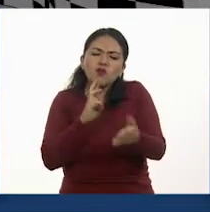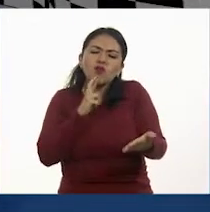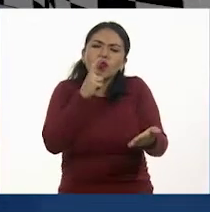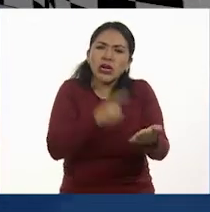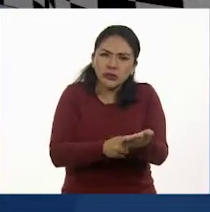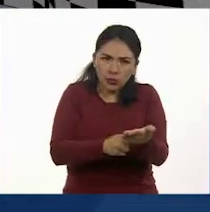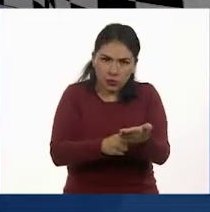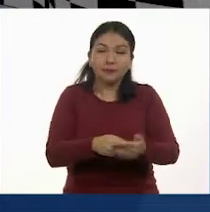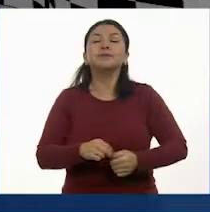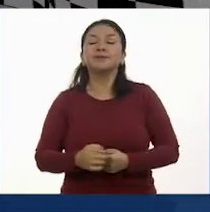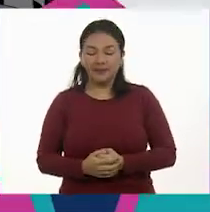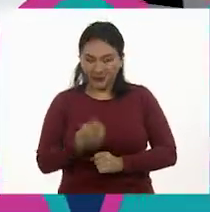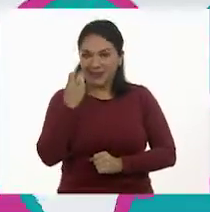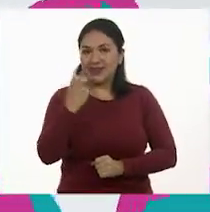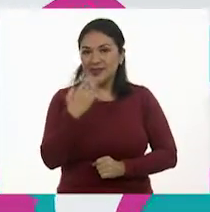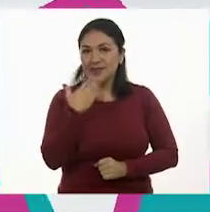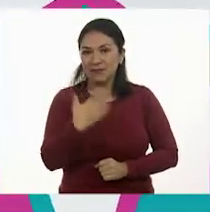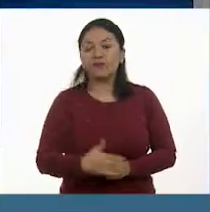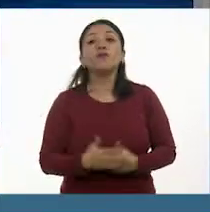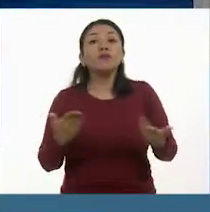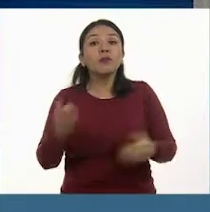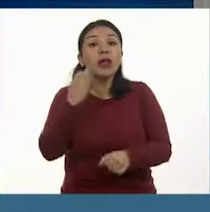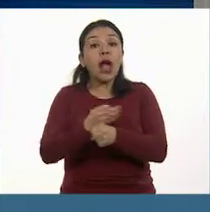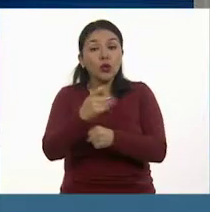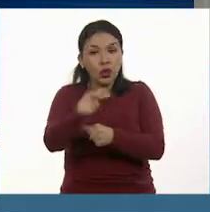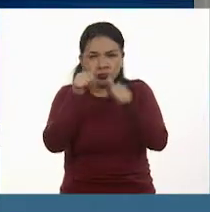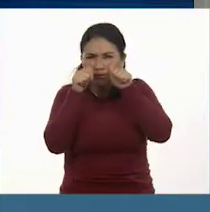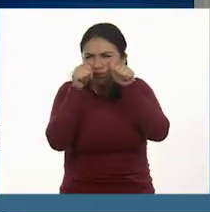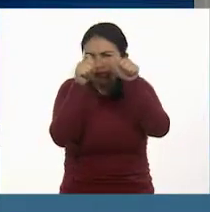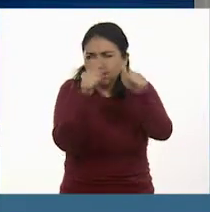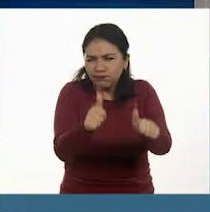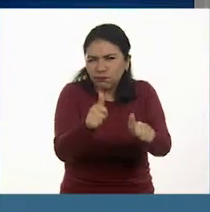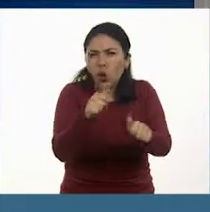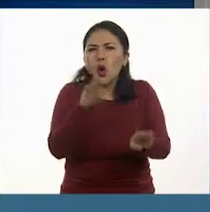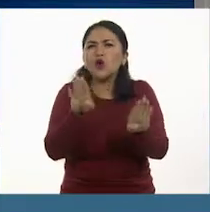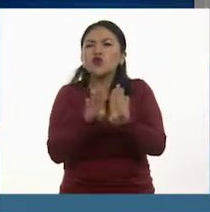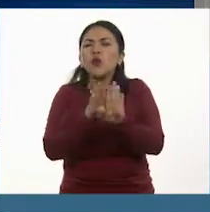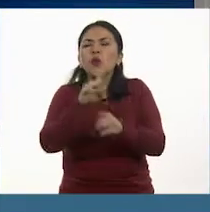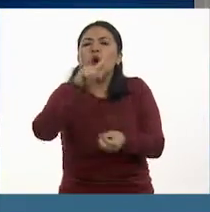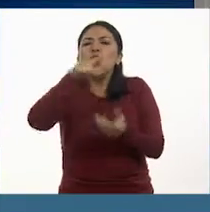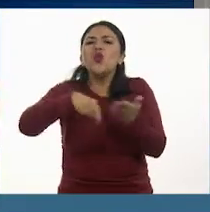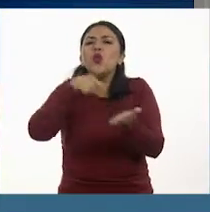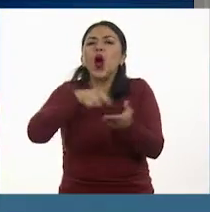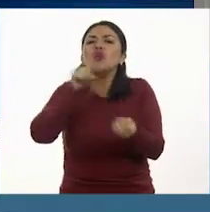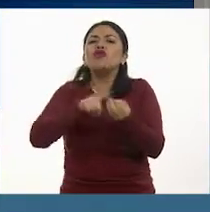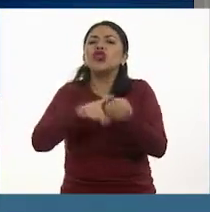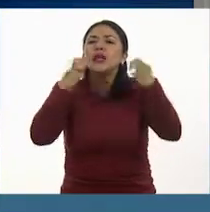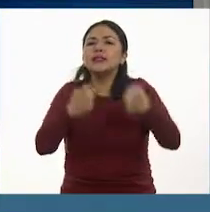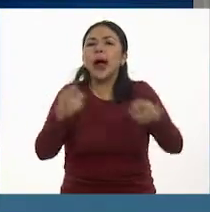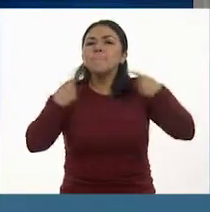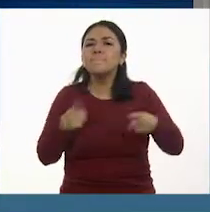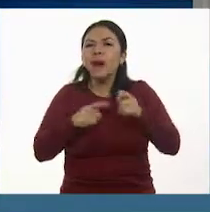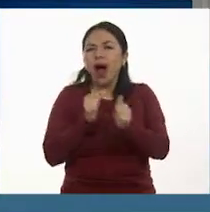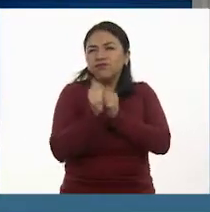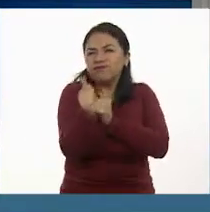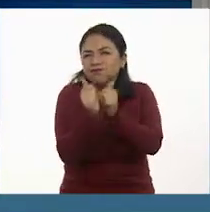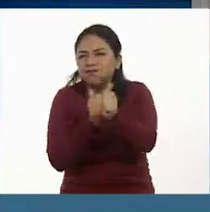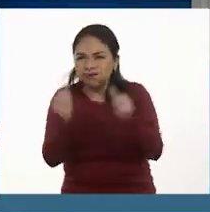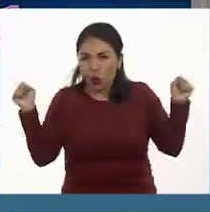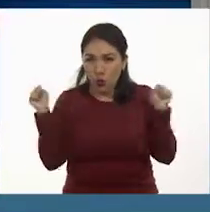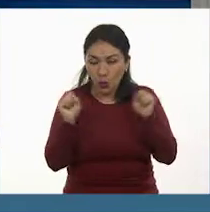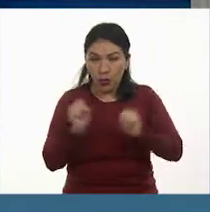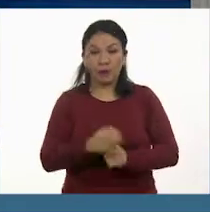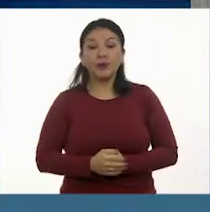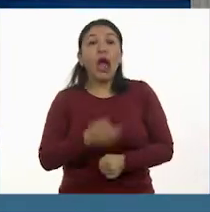Sí, así es, María. Entonces, pues, vamos a concentrarnos en la localización de los corredores. Les propongo que dividamos